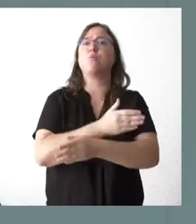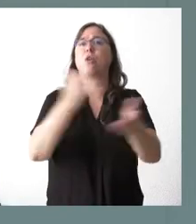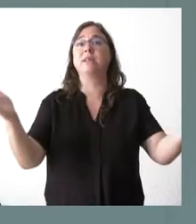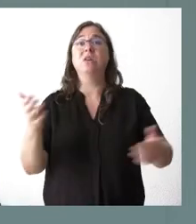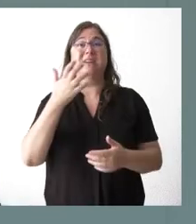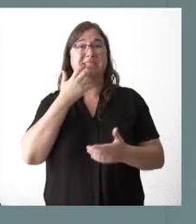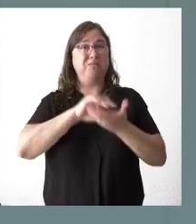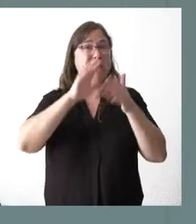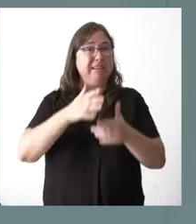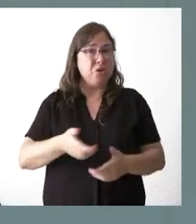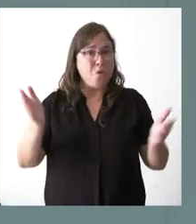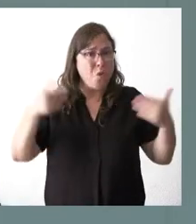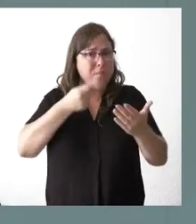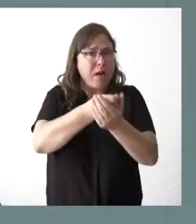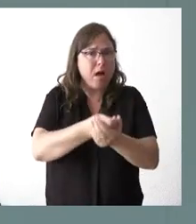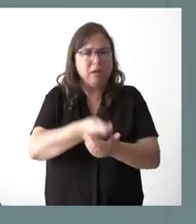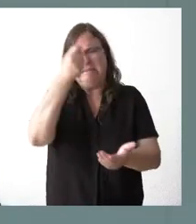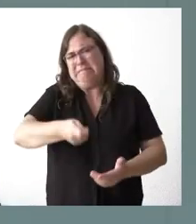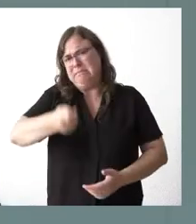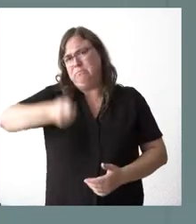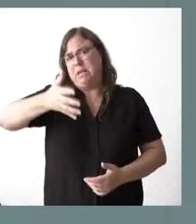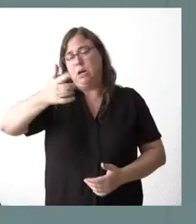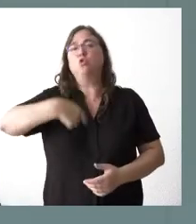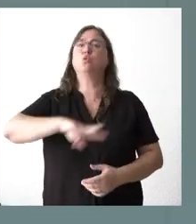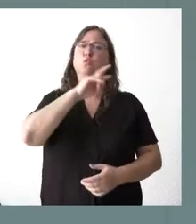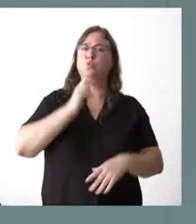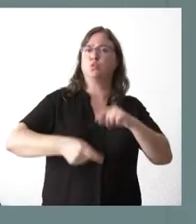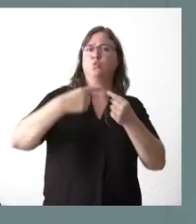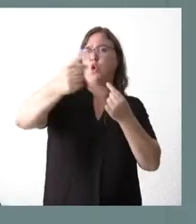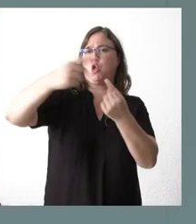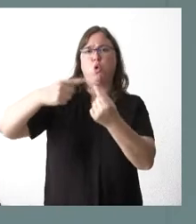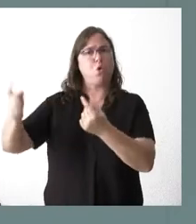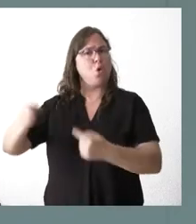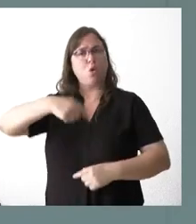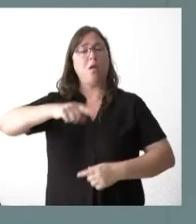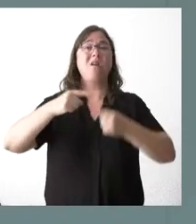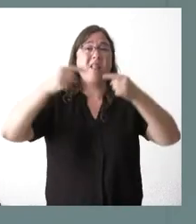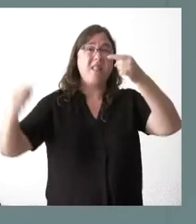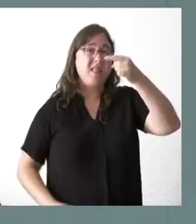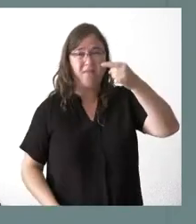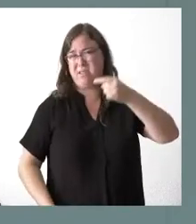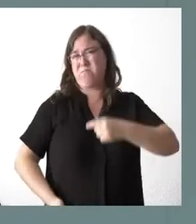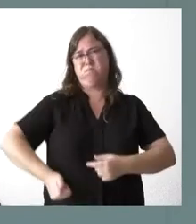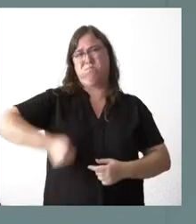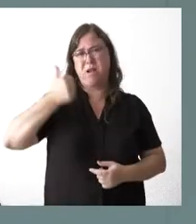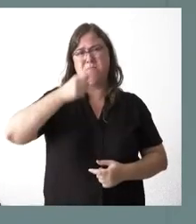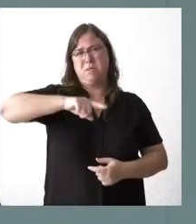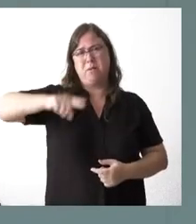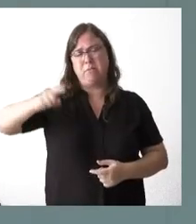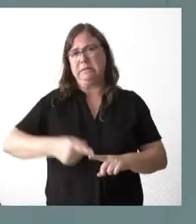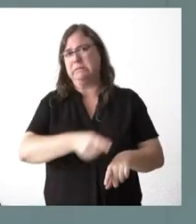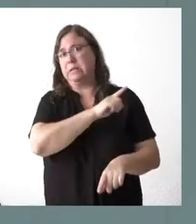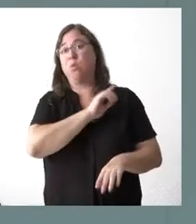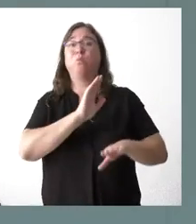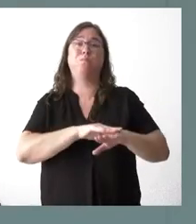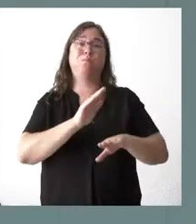sería mucho más caro. Y lo estamos manteniendo en todas las rutas. Es decir, que a pesar de que el déficit ha aumentado en los últimos meses de forma muy importante como